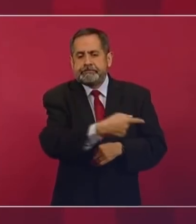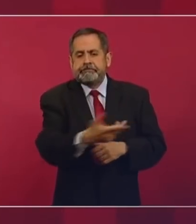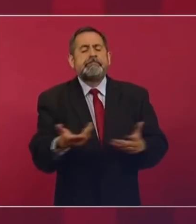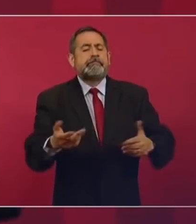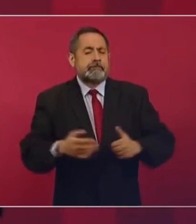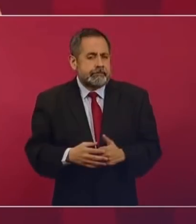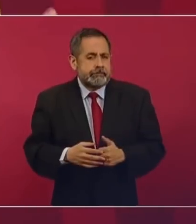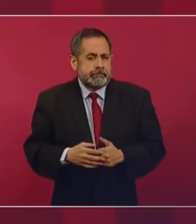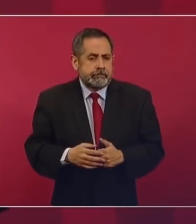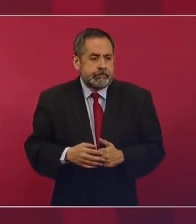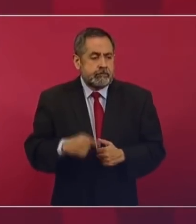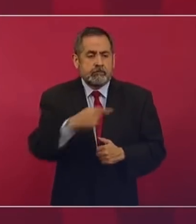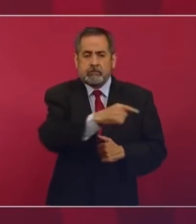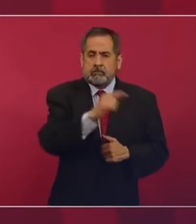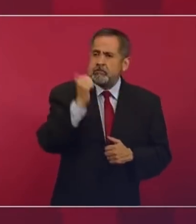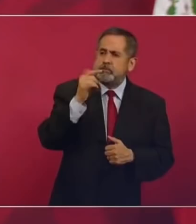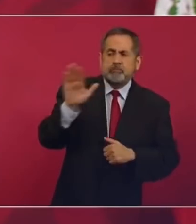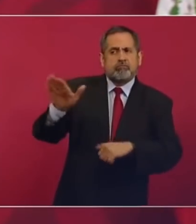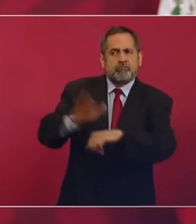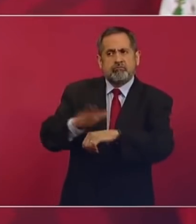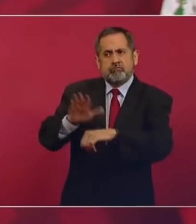¿Cuándo dijeron algo?